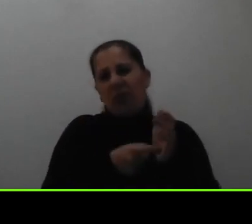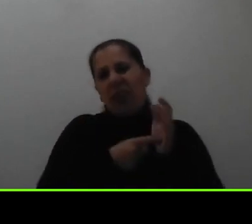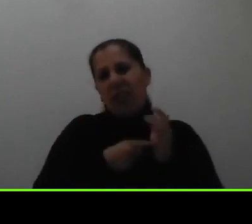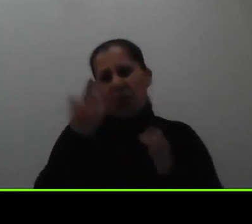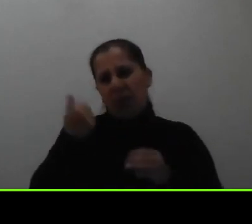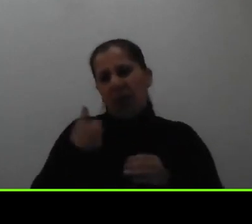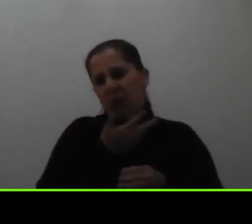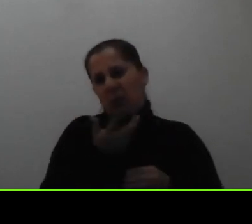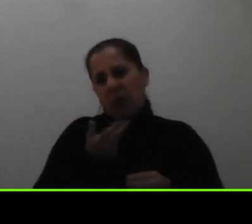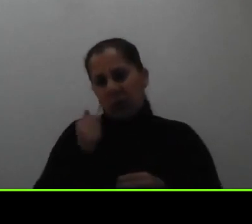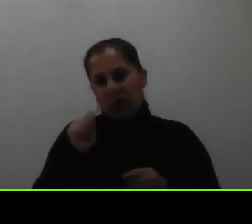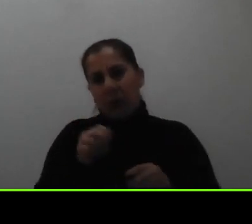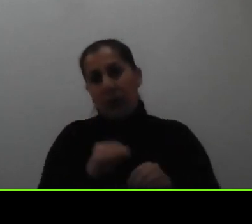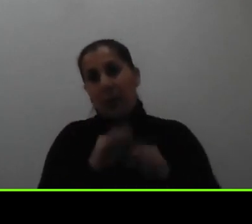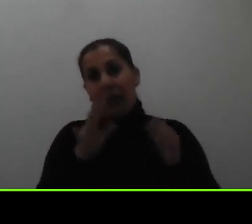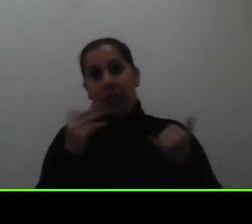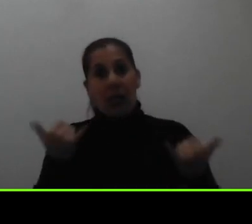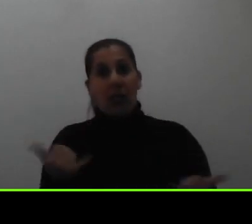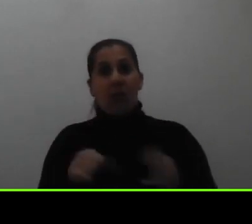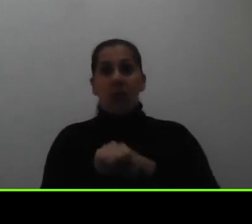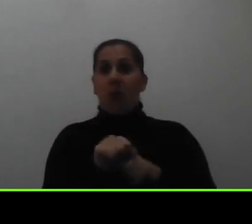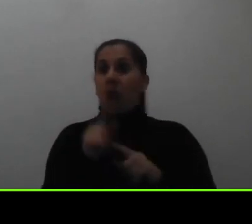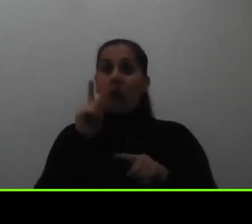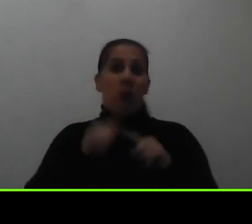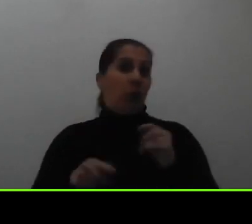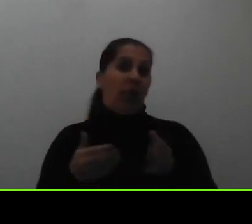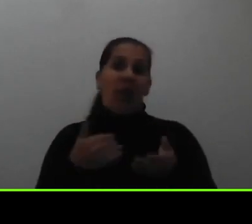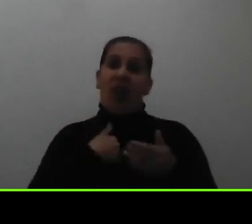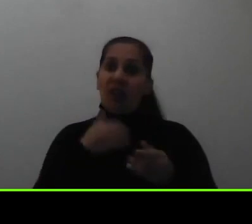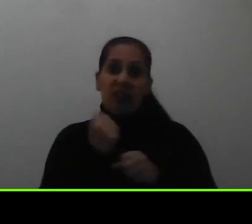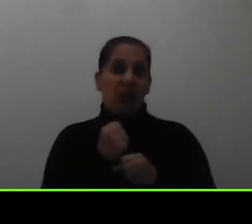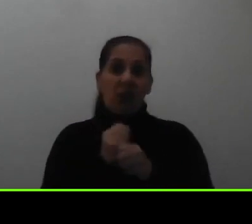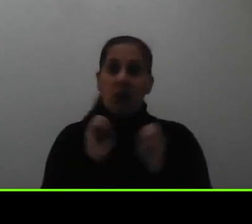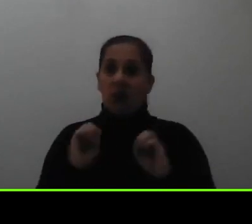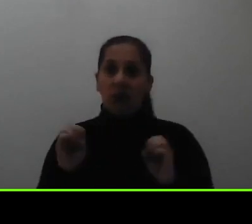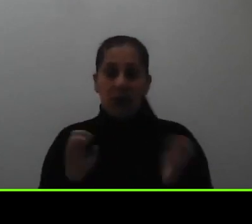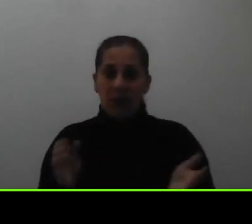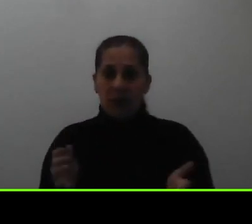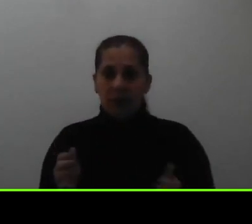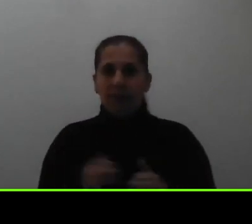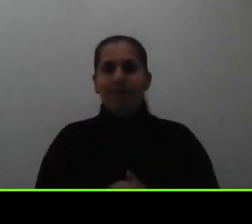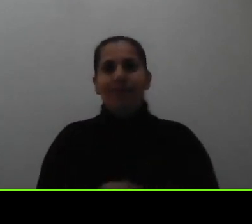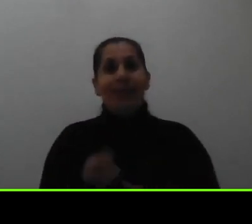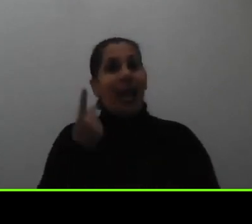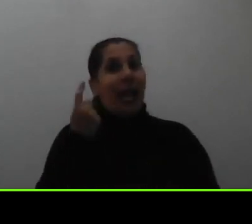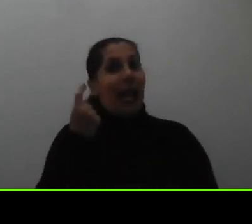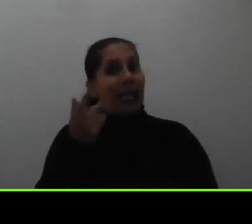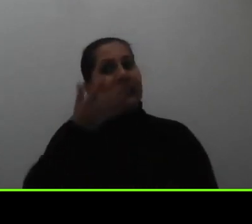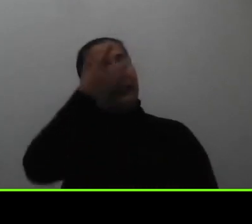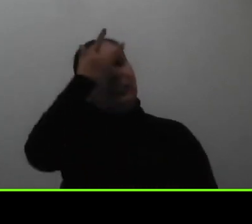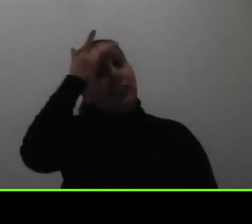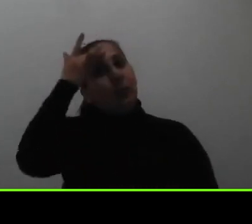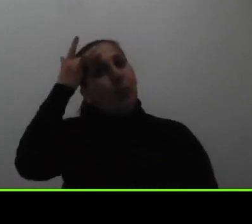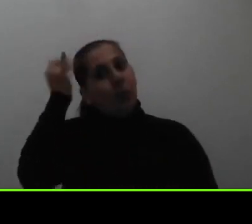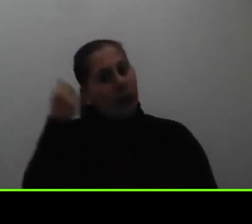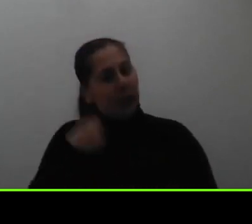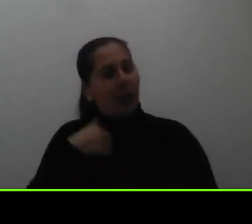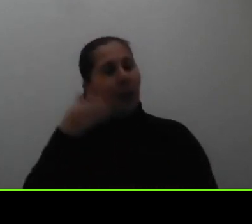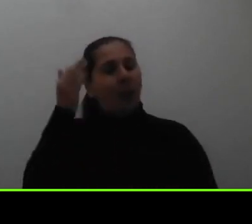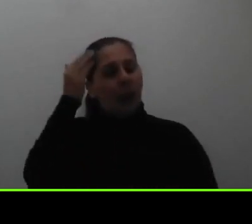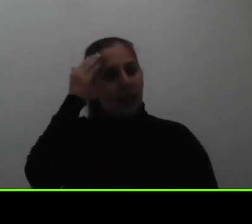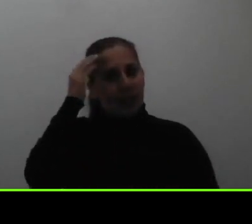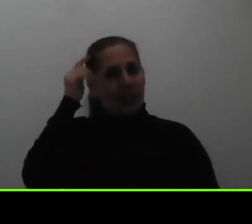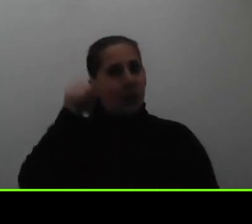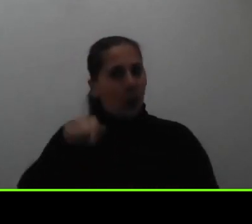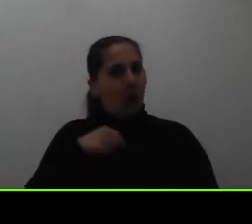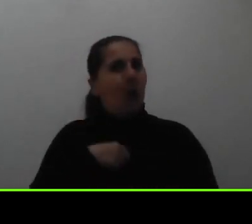por ejemplo que en este momento no ha podido conseguir trabajo y antes de que se me vaya porque yo sabía que hoy nos iban a acompañar estudiantes